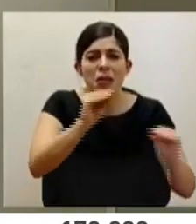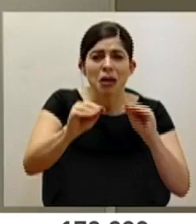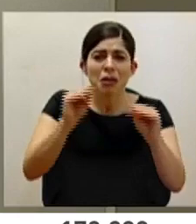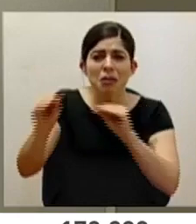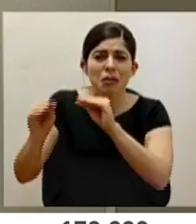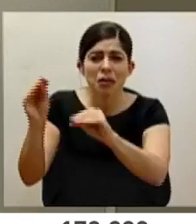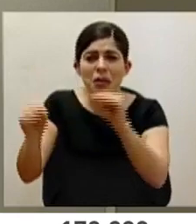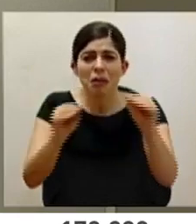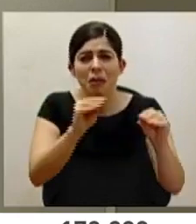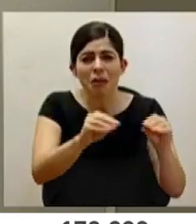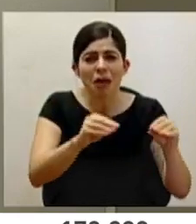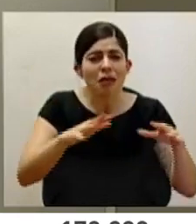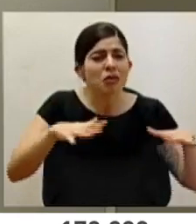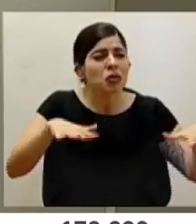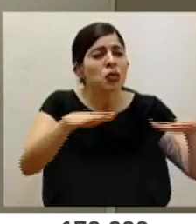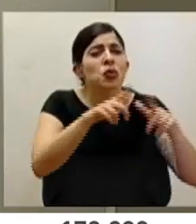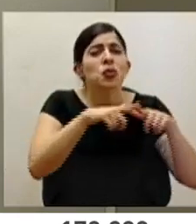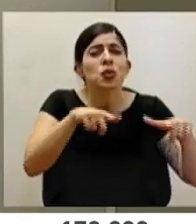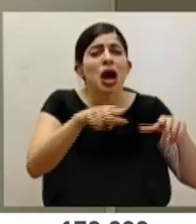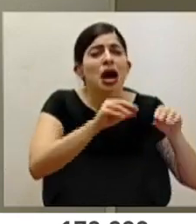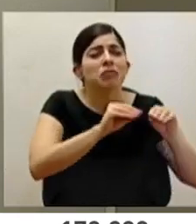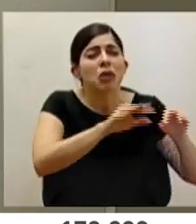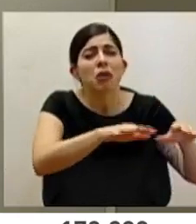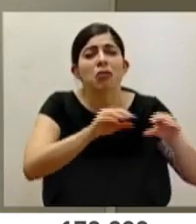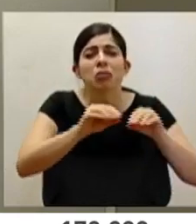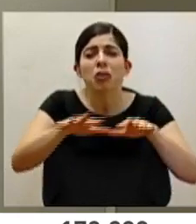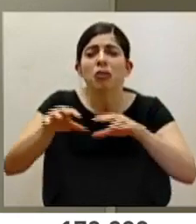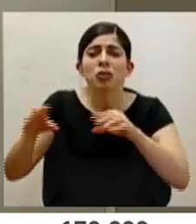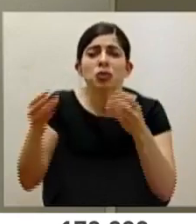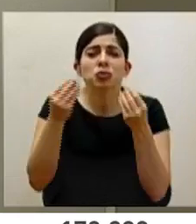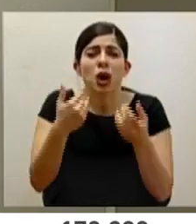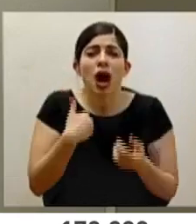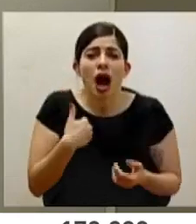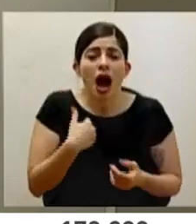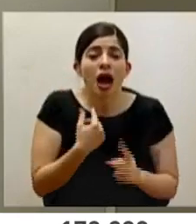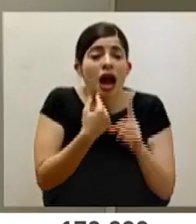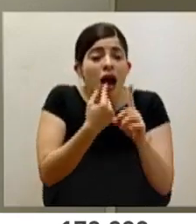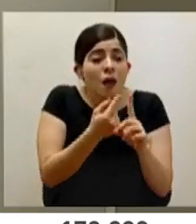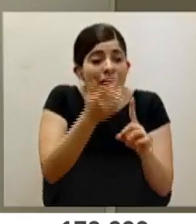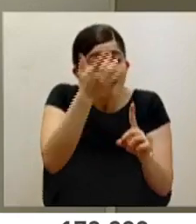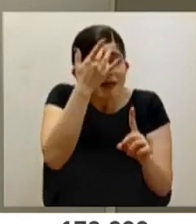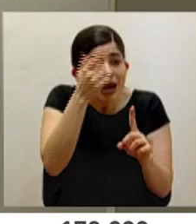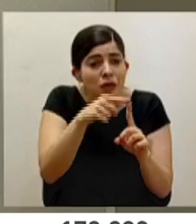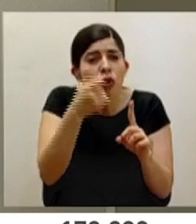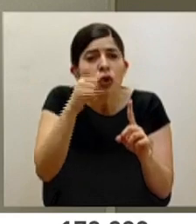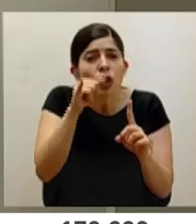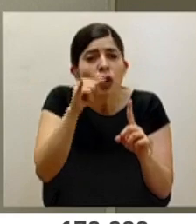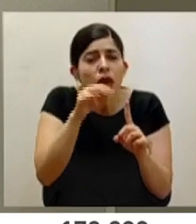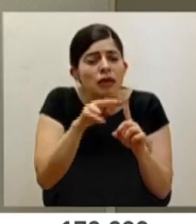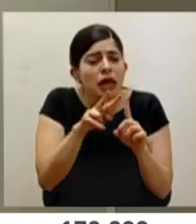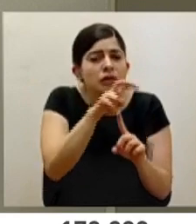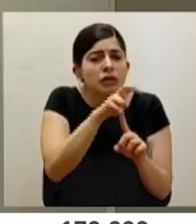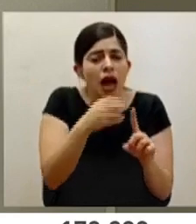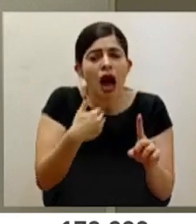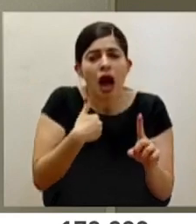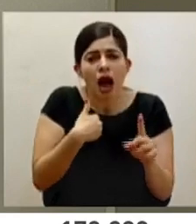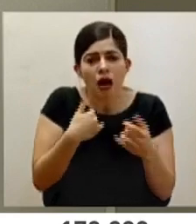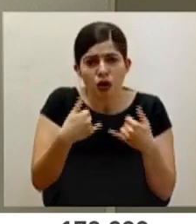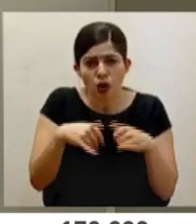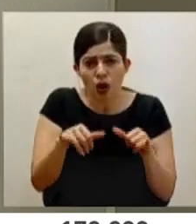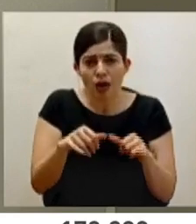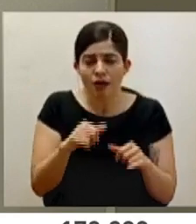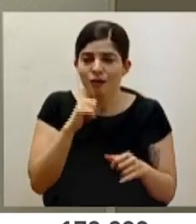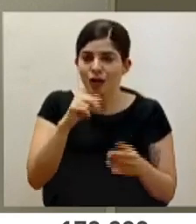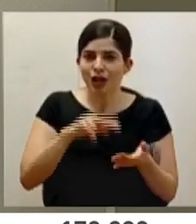eventualmente por muchas partes. Y claro que el trabajo de investigación de cada brote, de cada caso, se sigue haciendo. Así que no es que tampoco vamos a